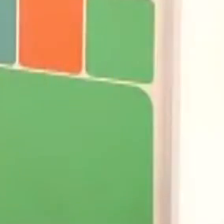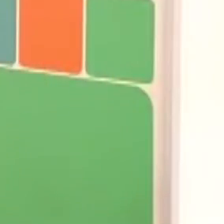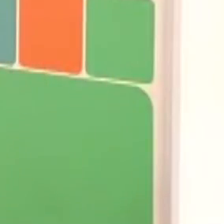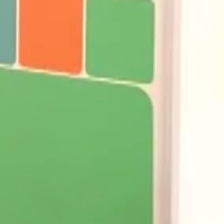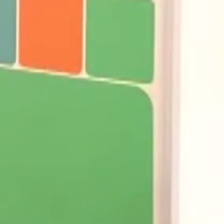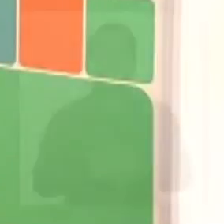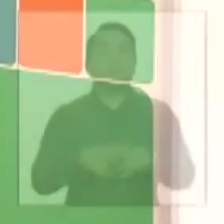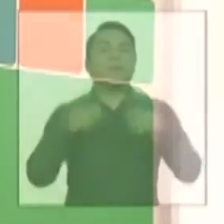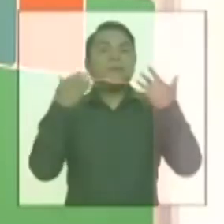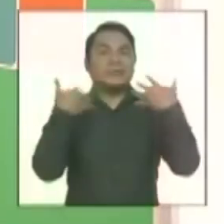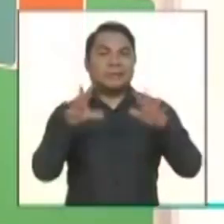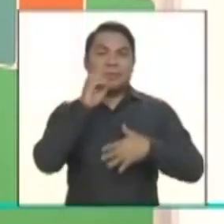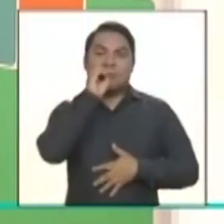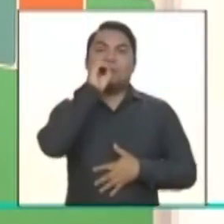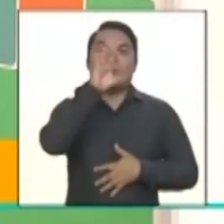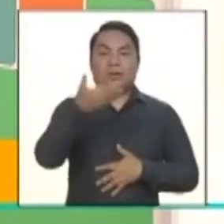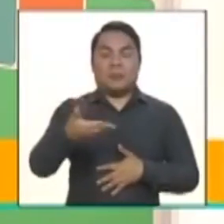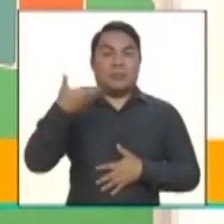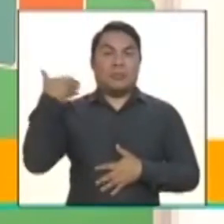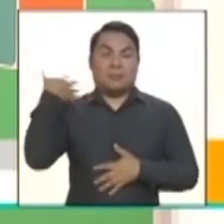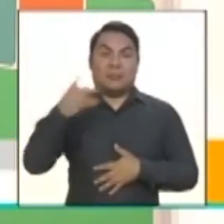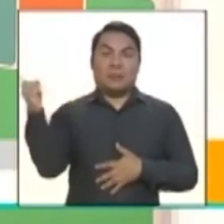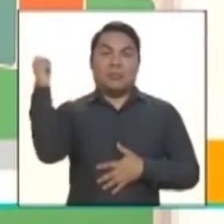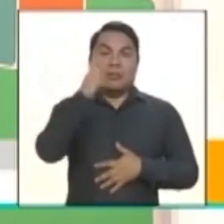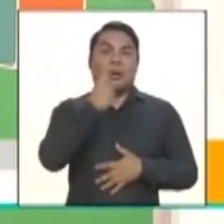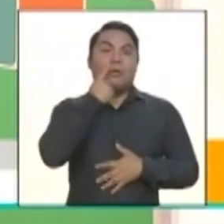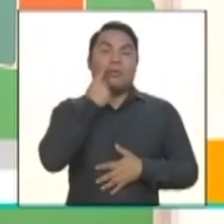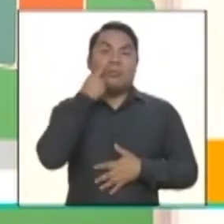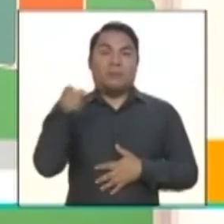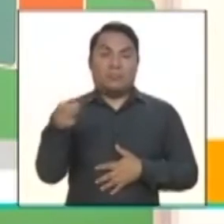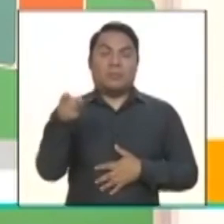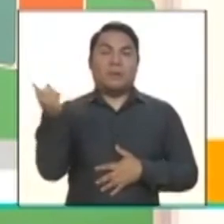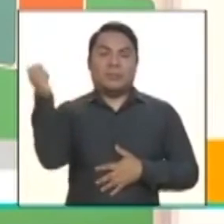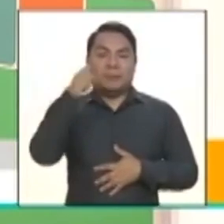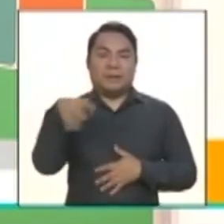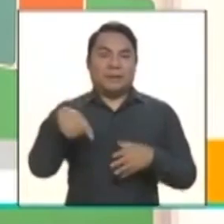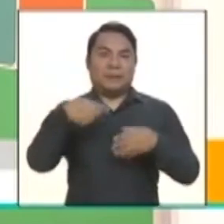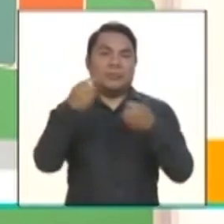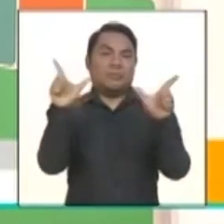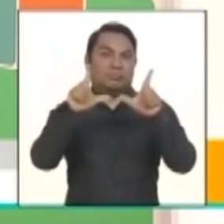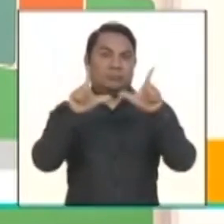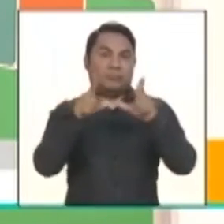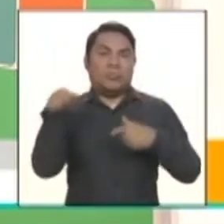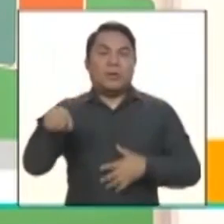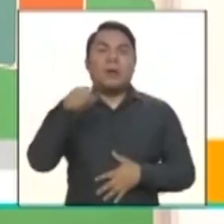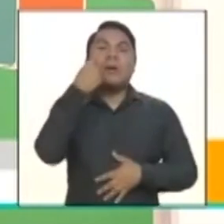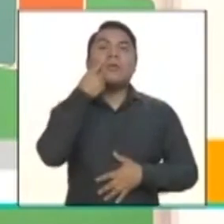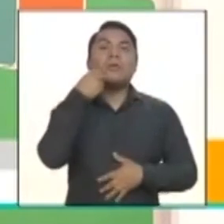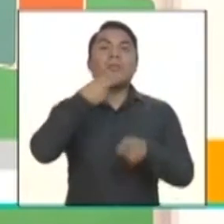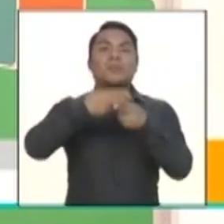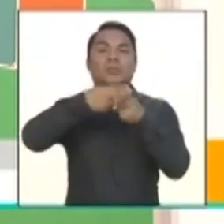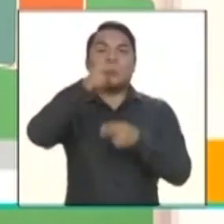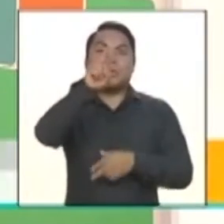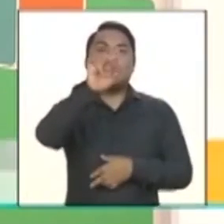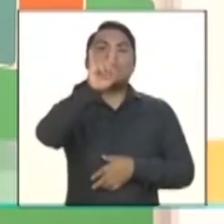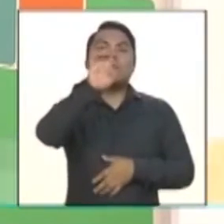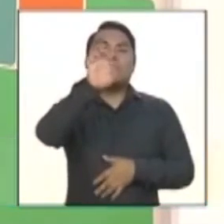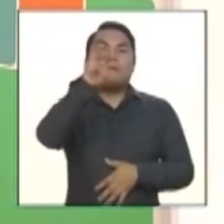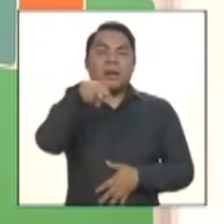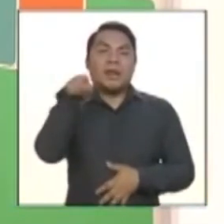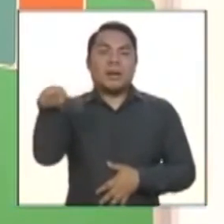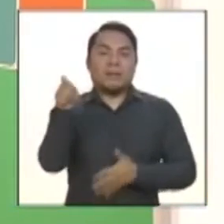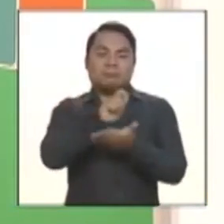Como les habíamos comentado, ya tenemos a nuestro invitado aquí en Sin Barreras. Él es Rubén Rivera, es escritor